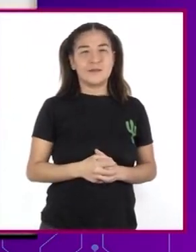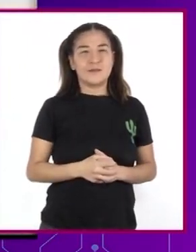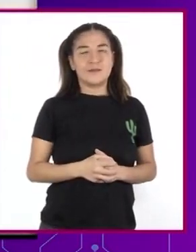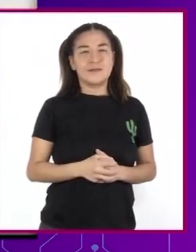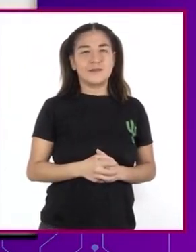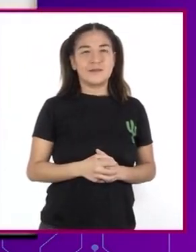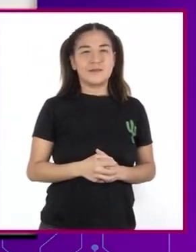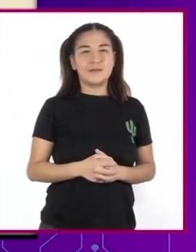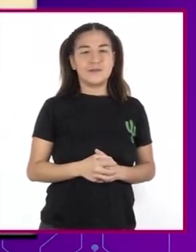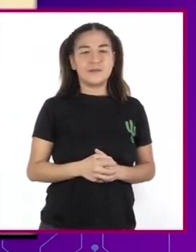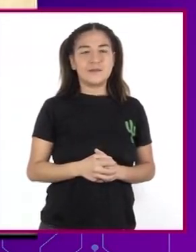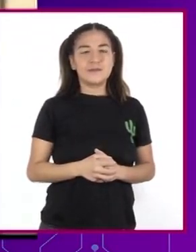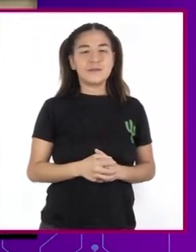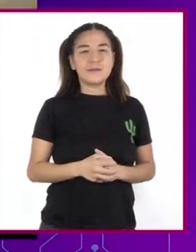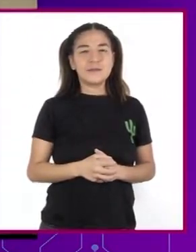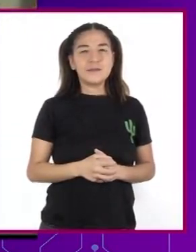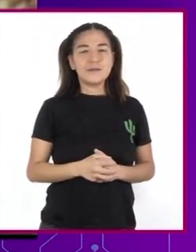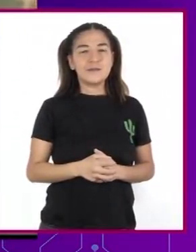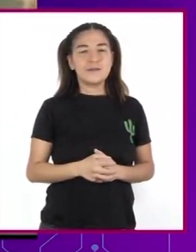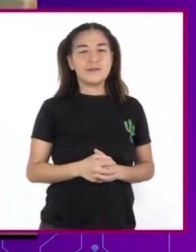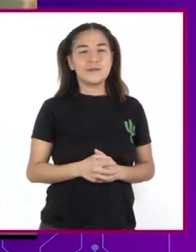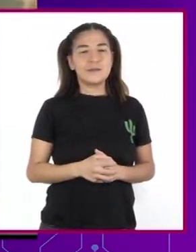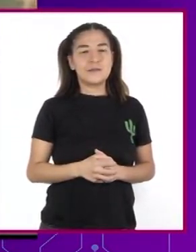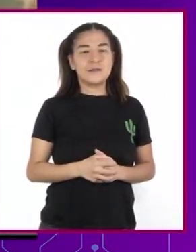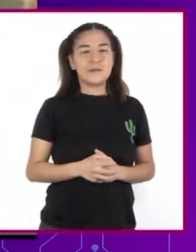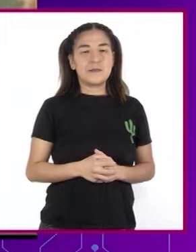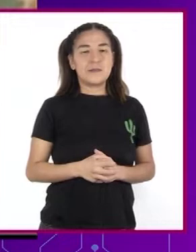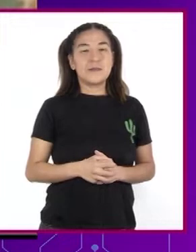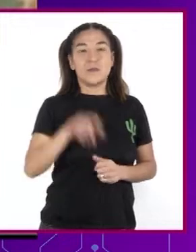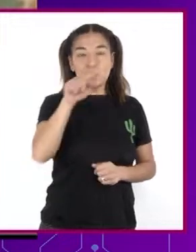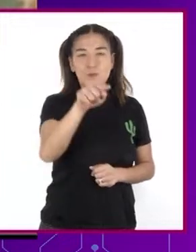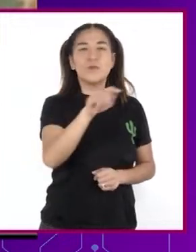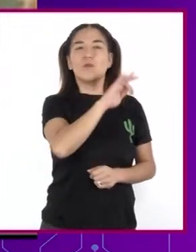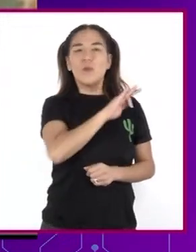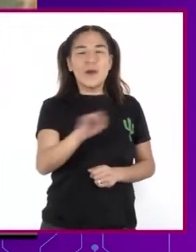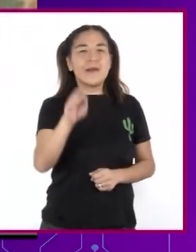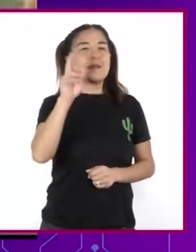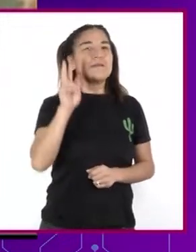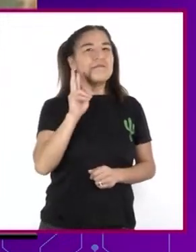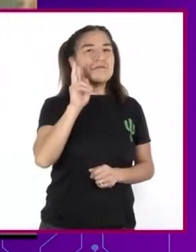que escuchen